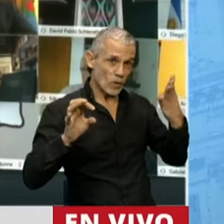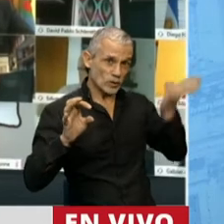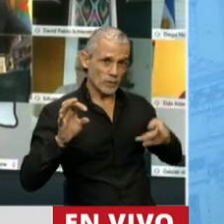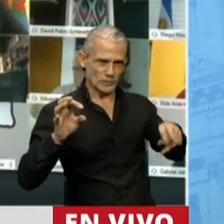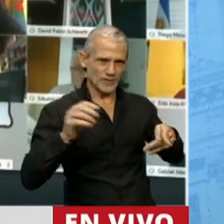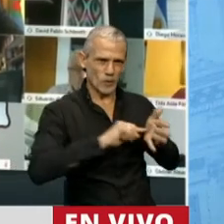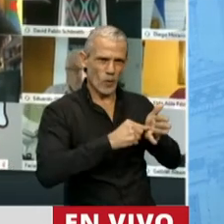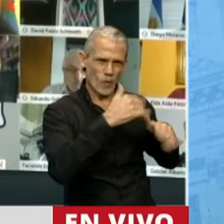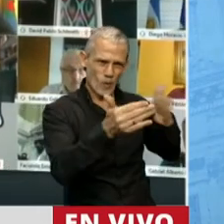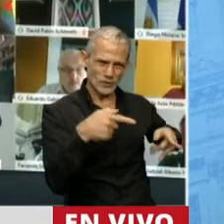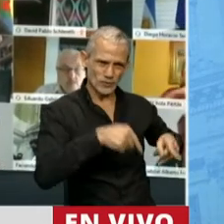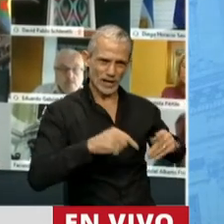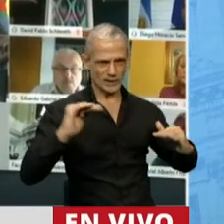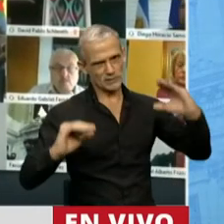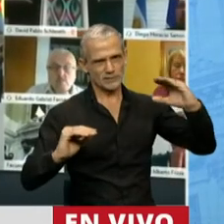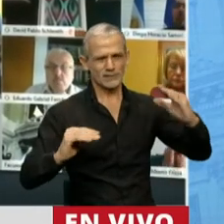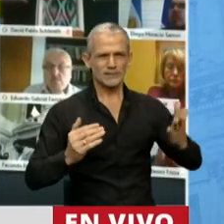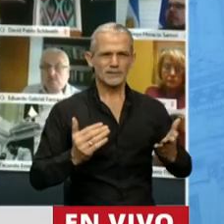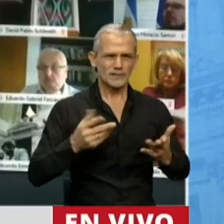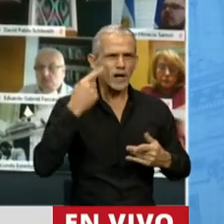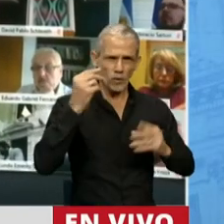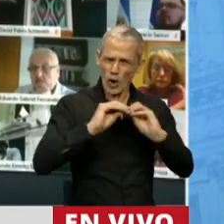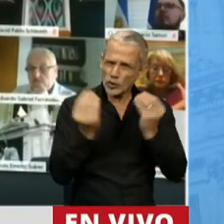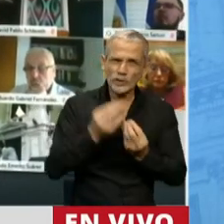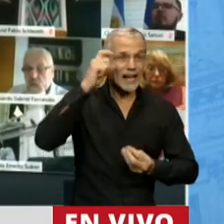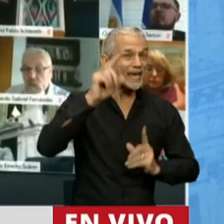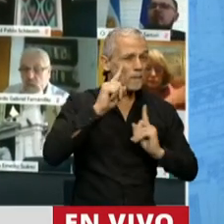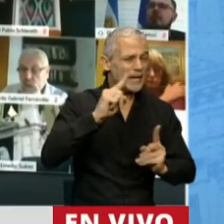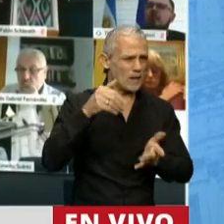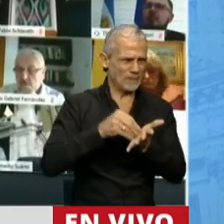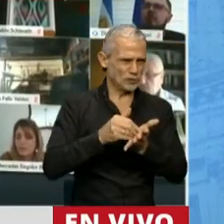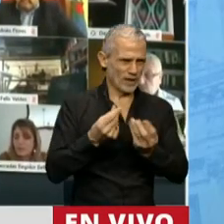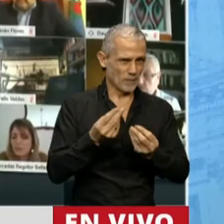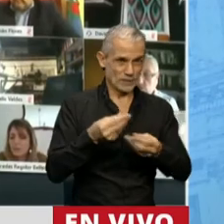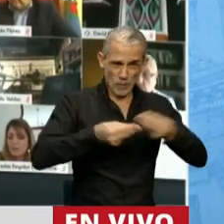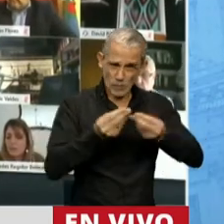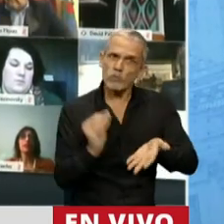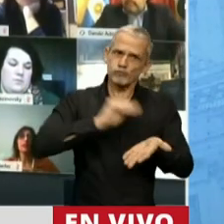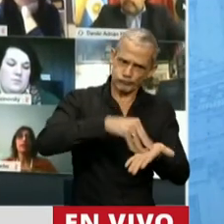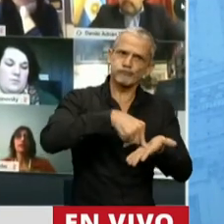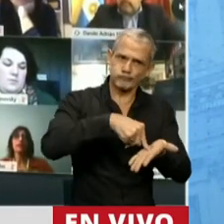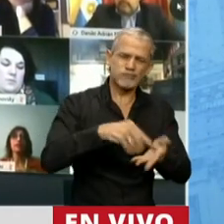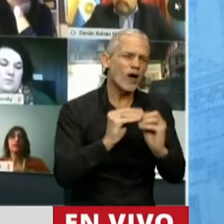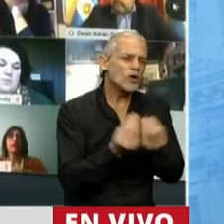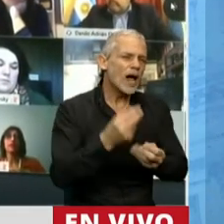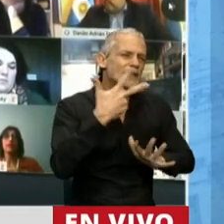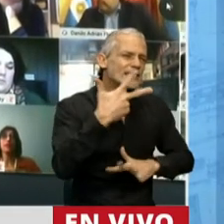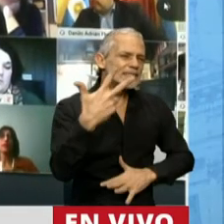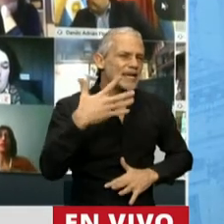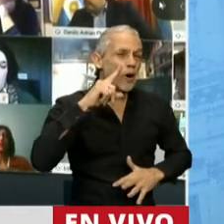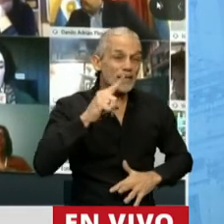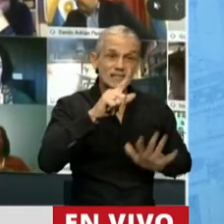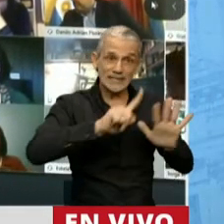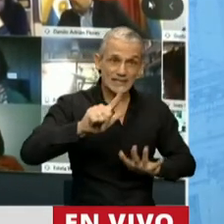en el ámbito. Si evaluamos el monto de los 10.000 millones de pesos que se incluyeron al presupuesto, que hace un total de 35